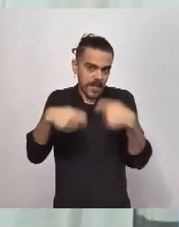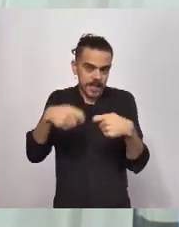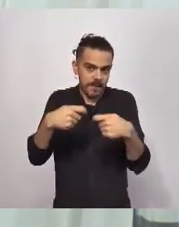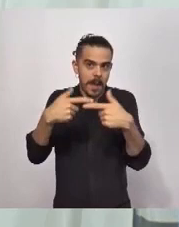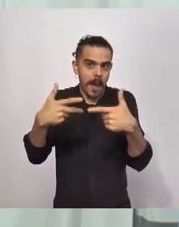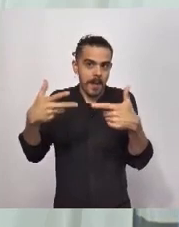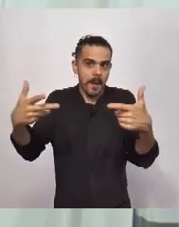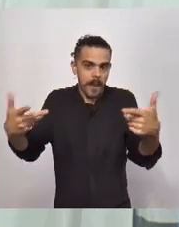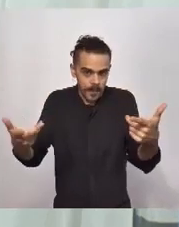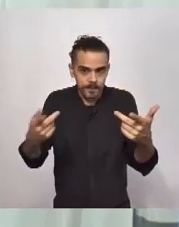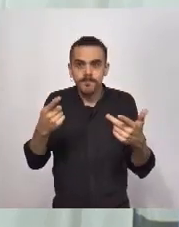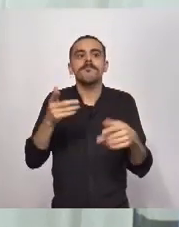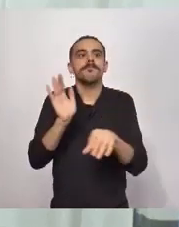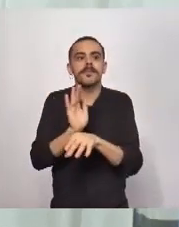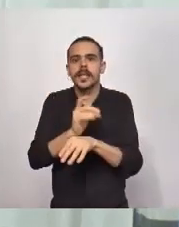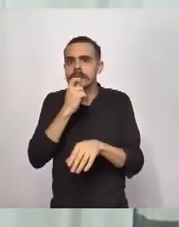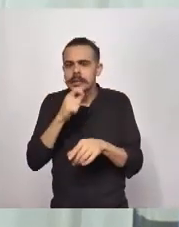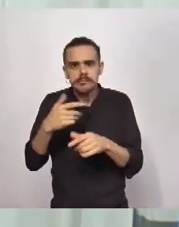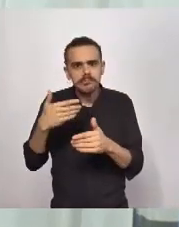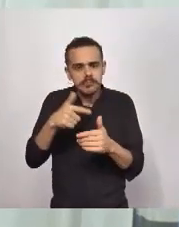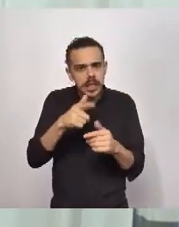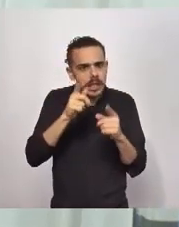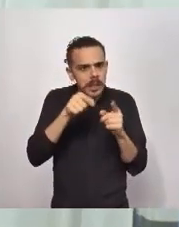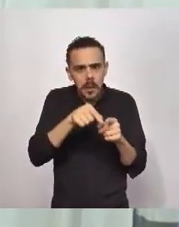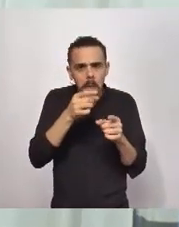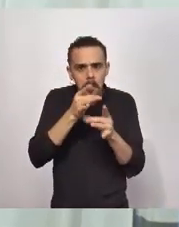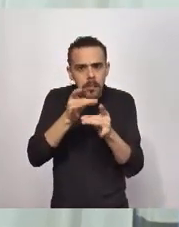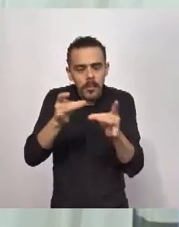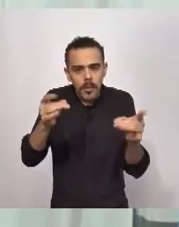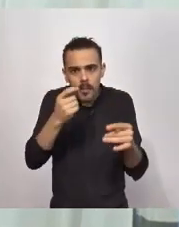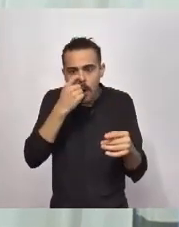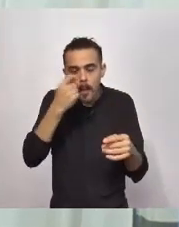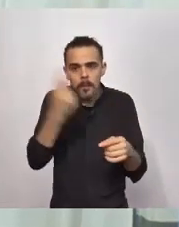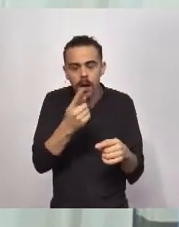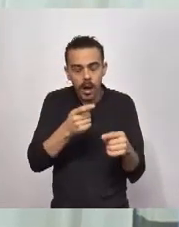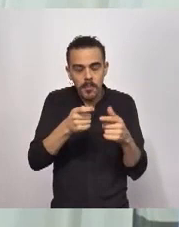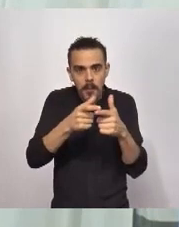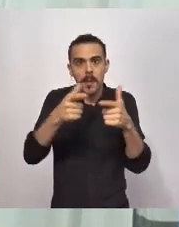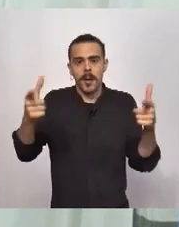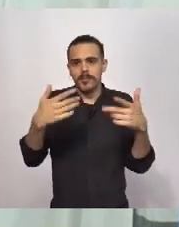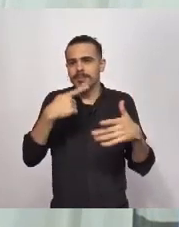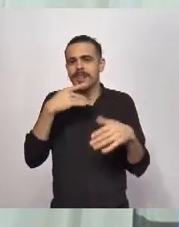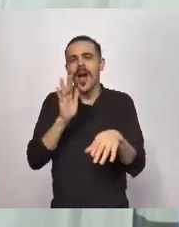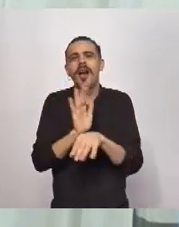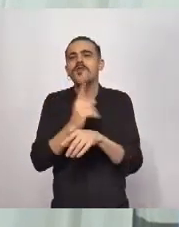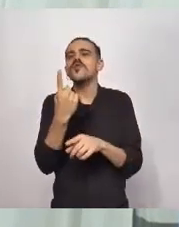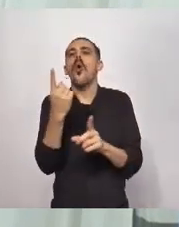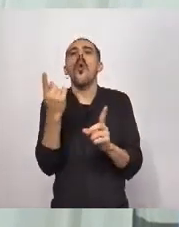se duplican los casos más rápido y esto de uno o dos casos cada tanto que se vayan